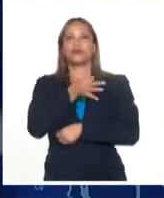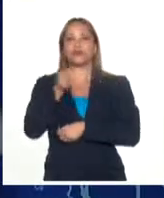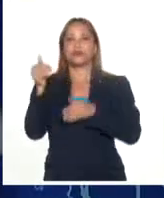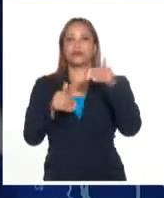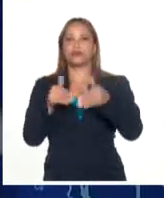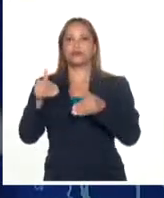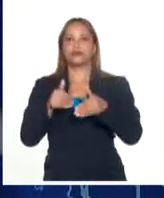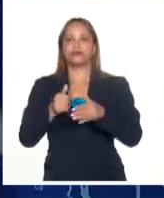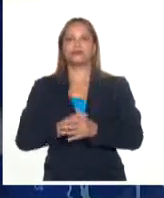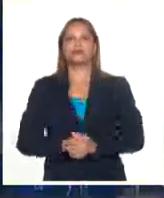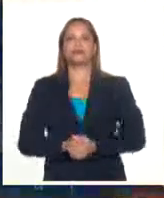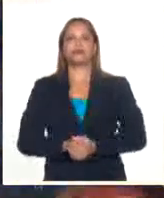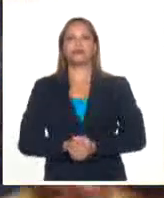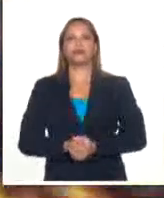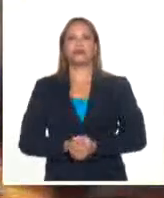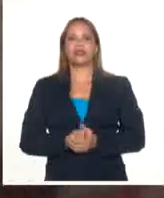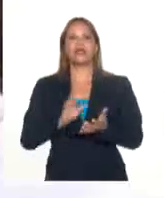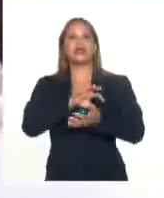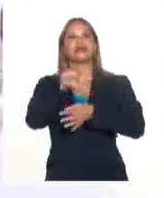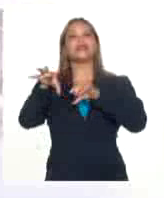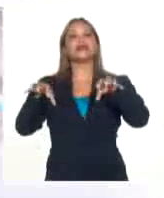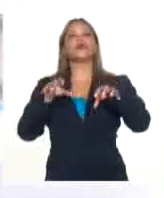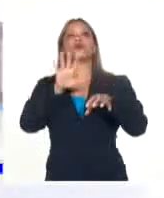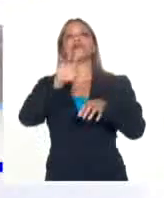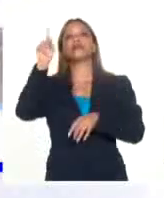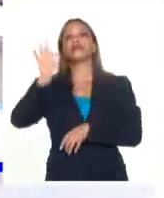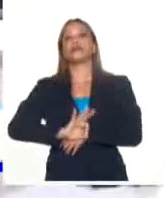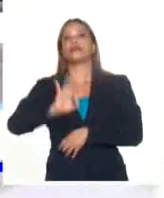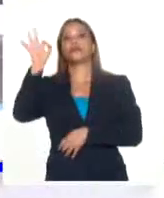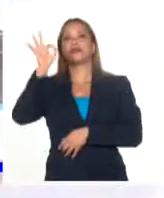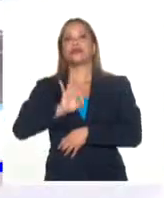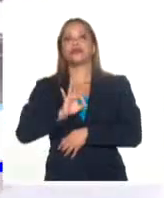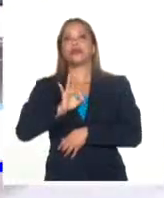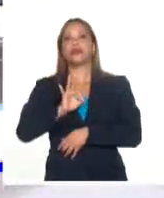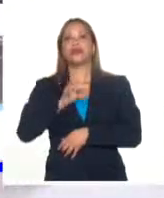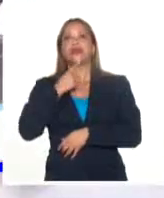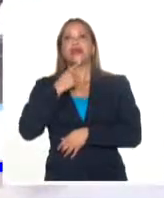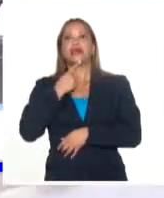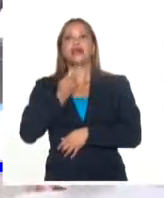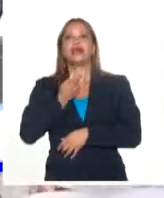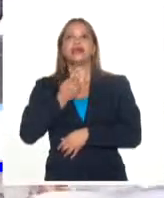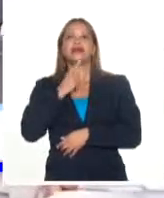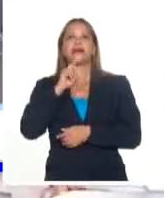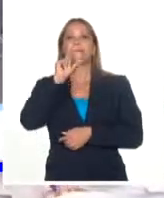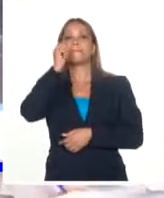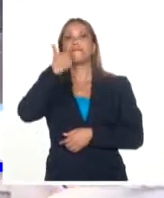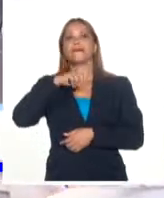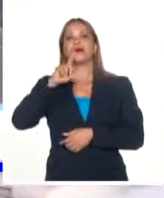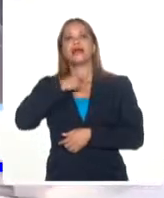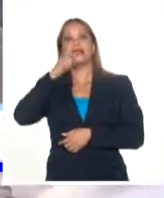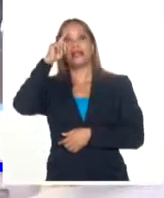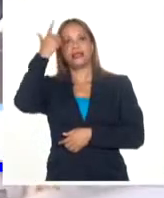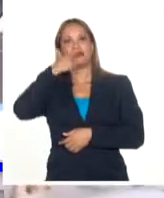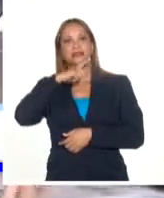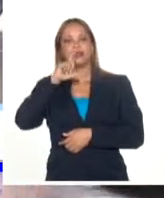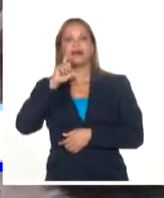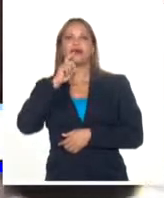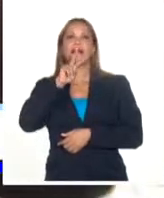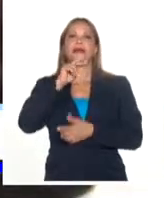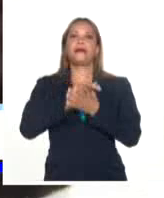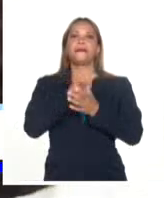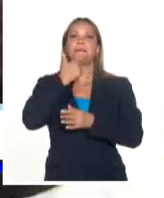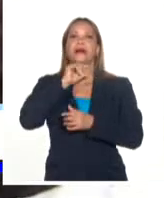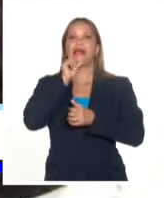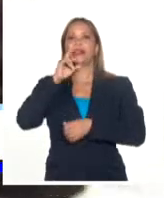La participación se situó en el 51% Se disparó en Valencia, subió en Madrid y cayó en Barcelona El